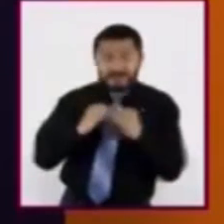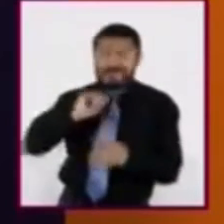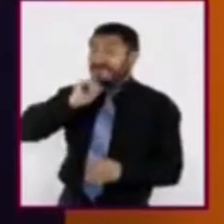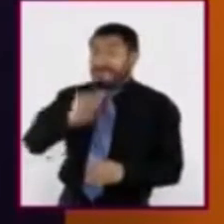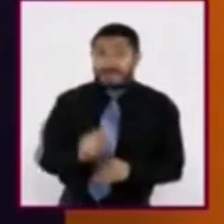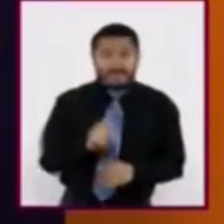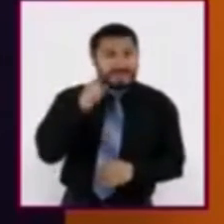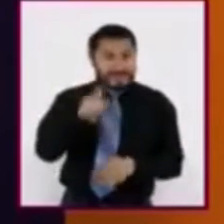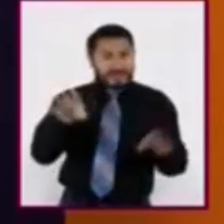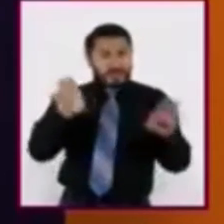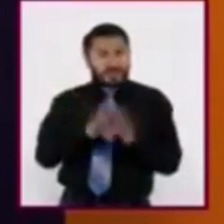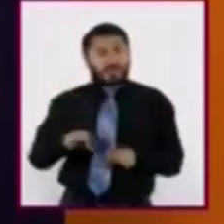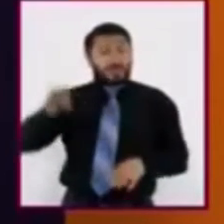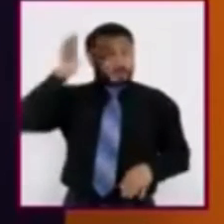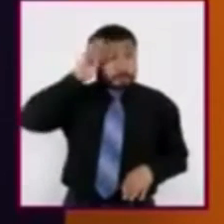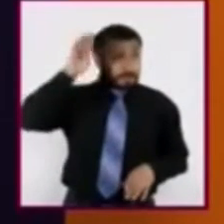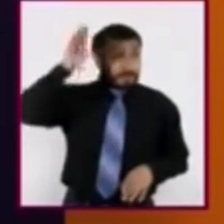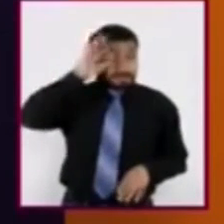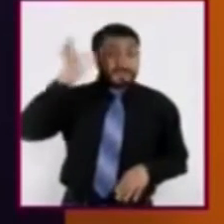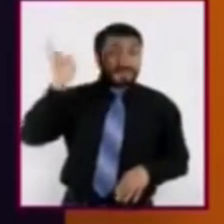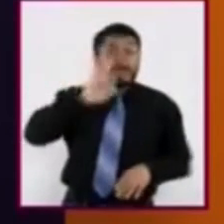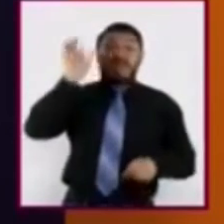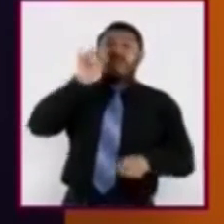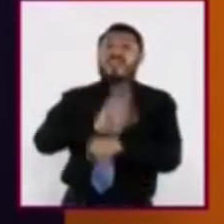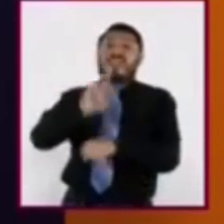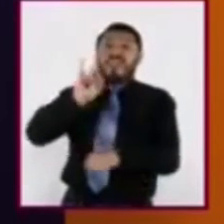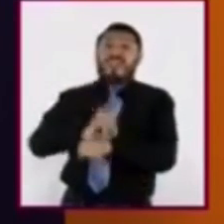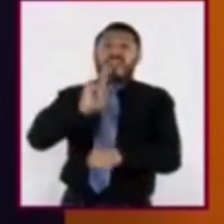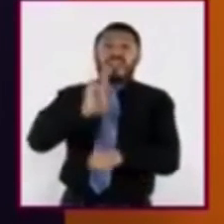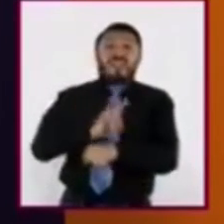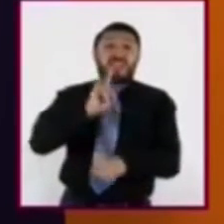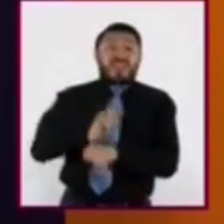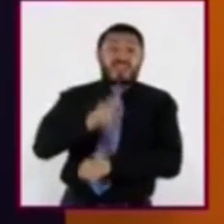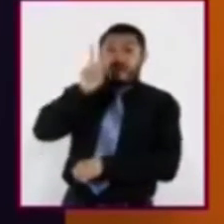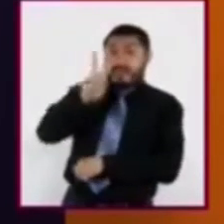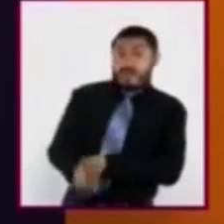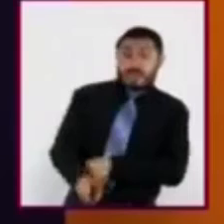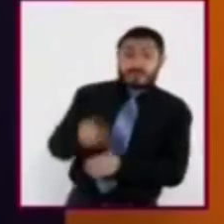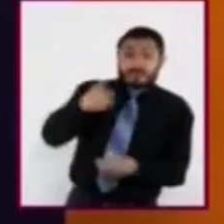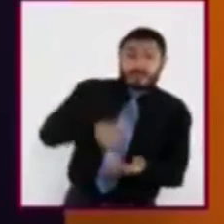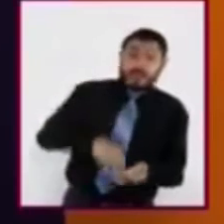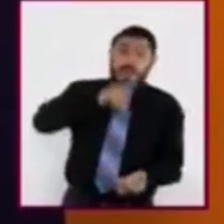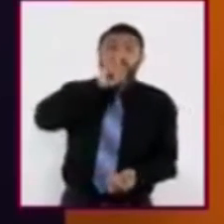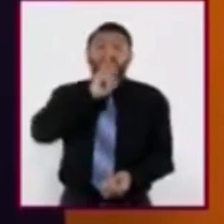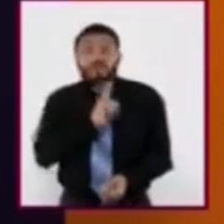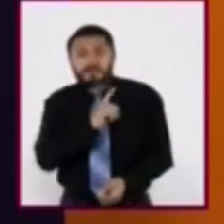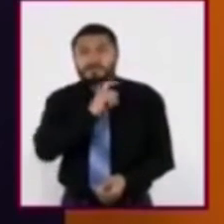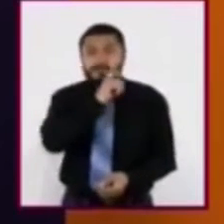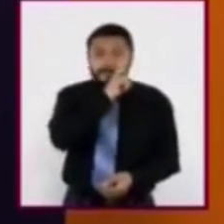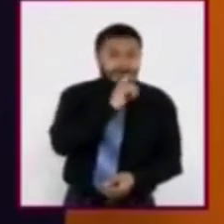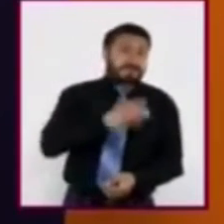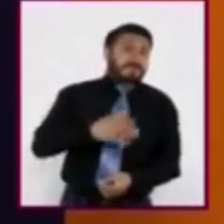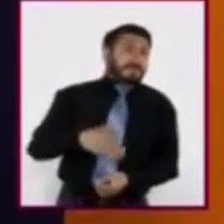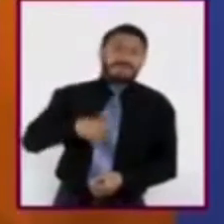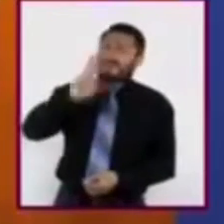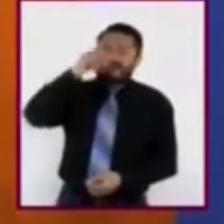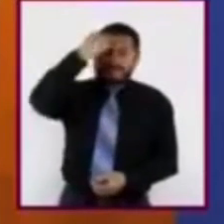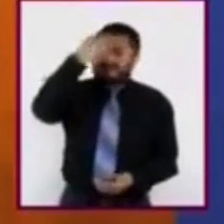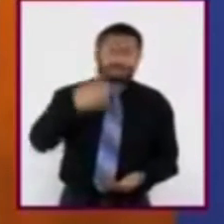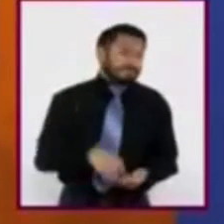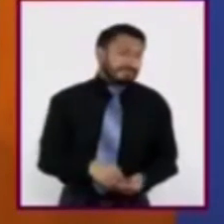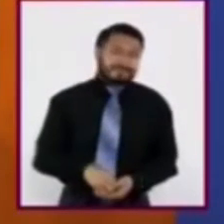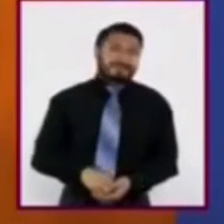permite pensar que esta noticia simula una realidad que es sensacionalista y poco digna de creerse.